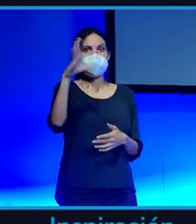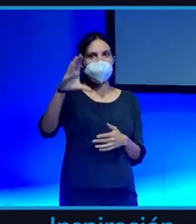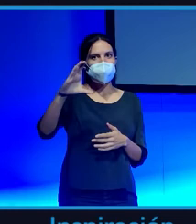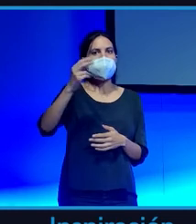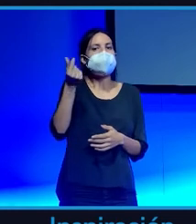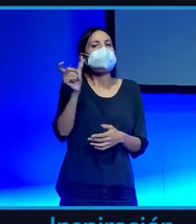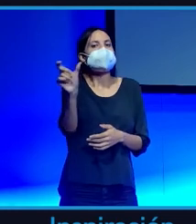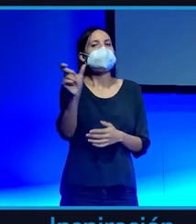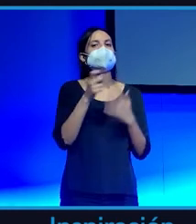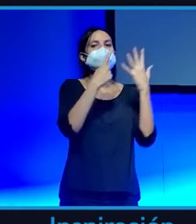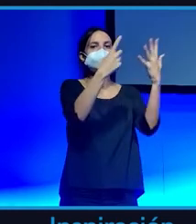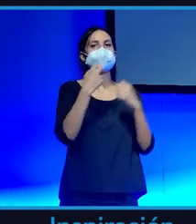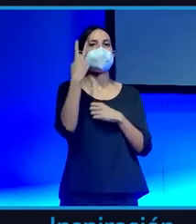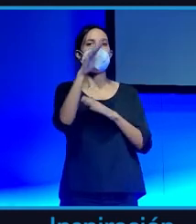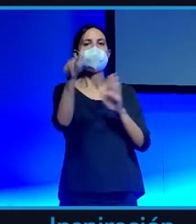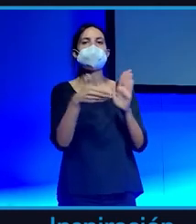pues,